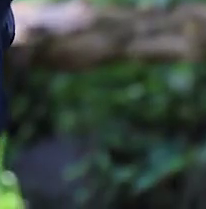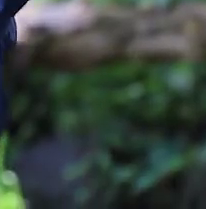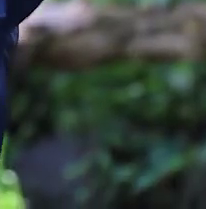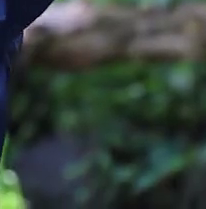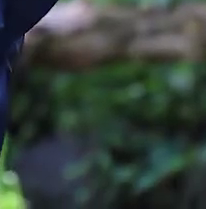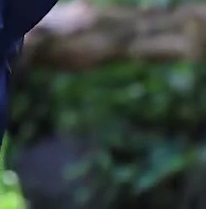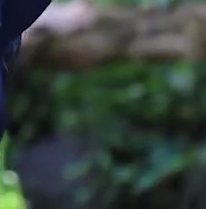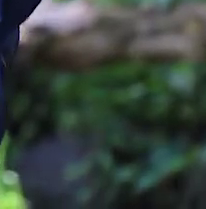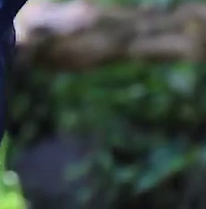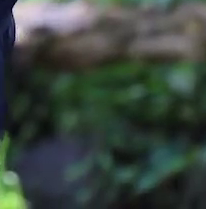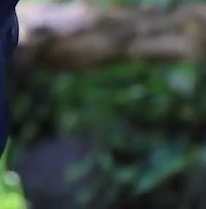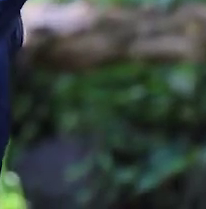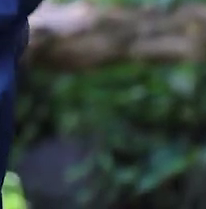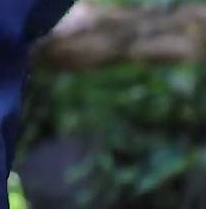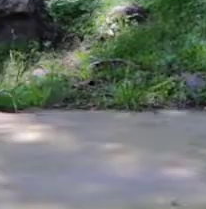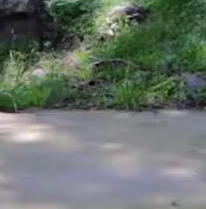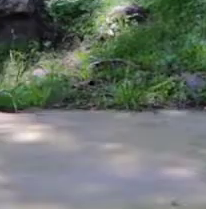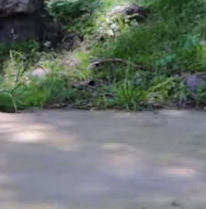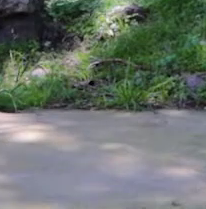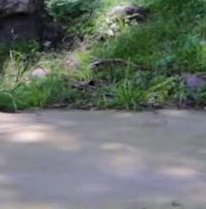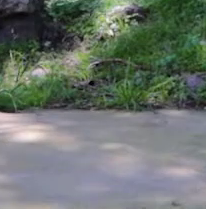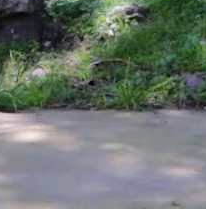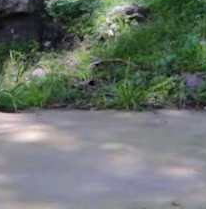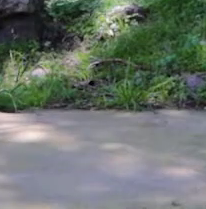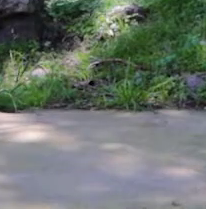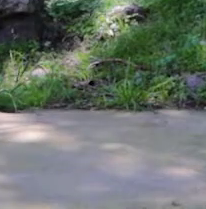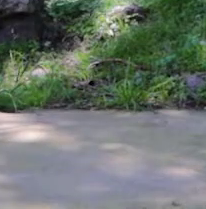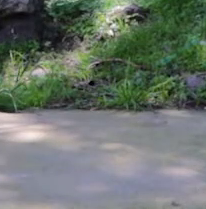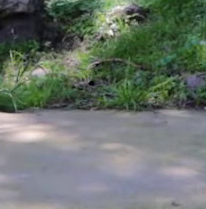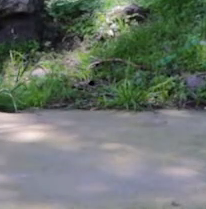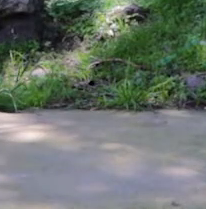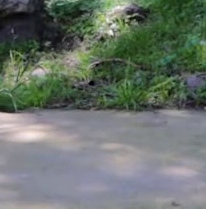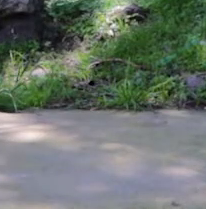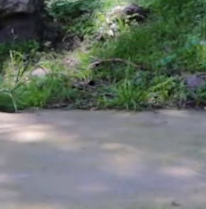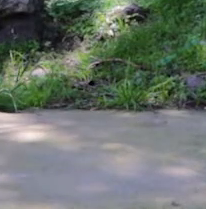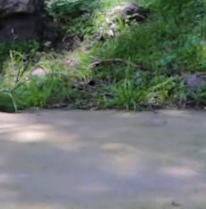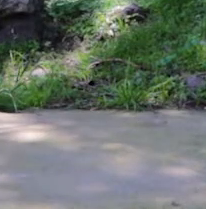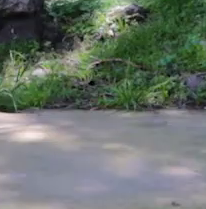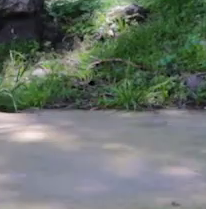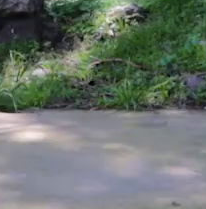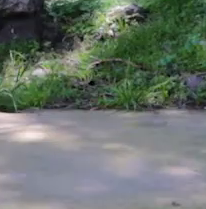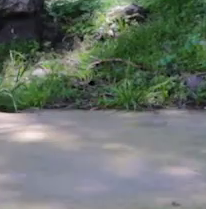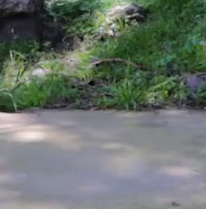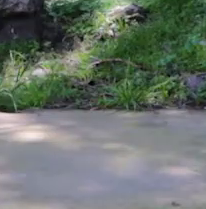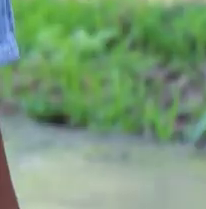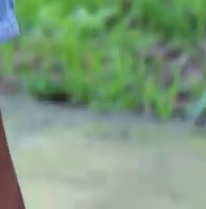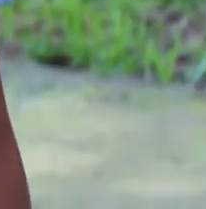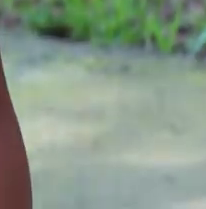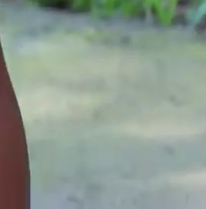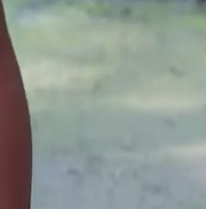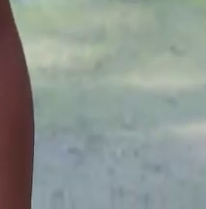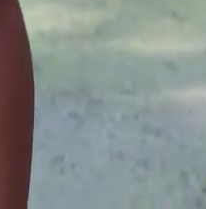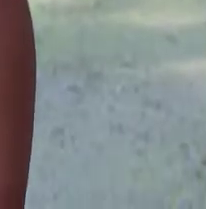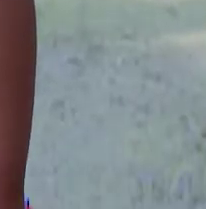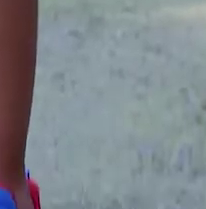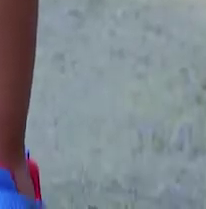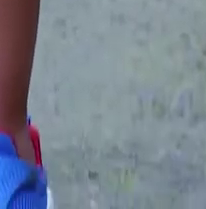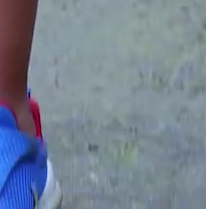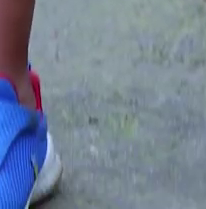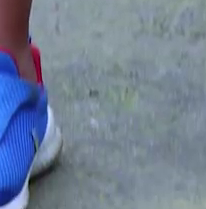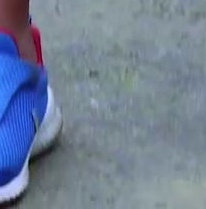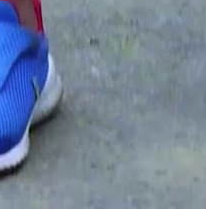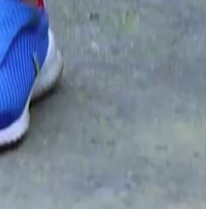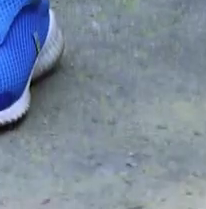Muy bien. Claro que sí. Bien. Descansamos, Jair. Bajamos los brazos.